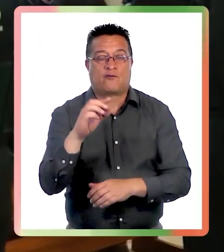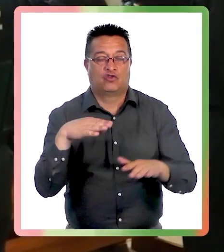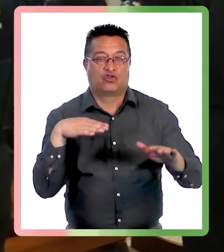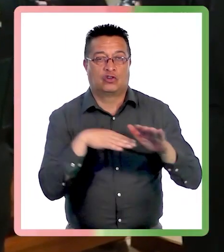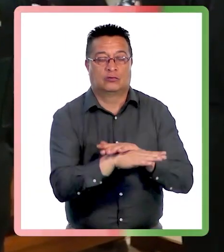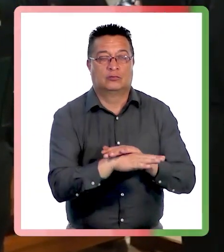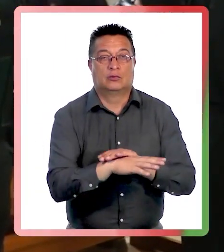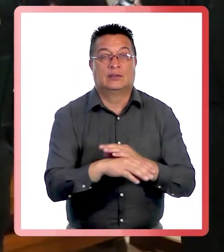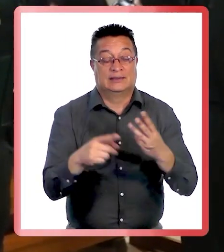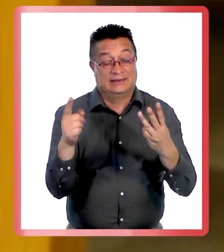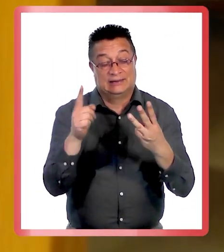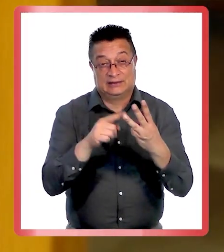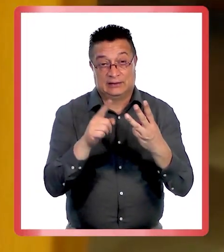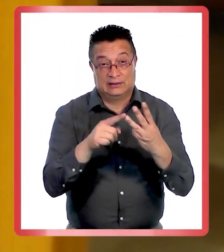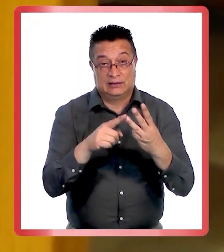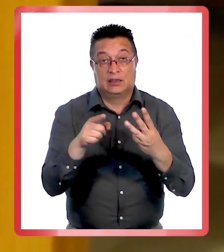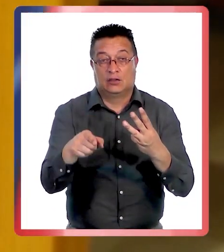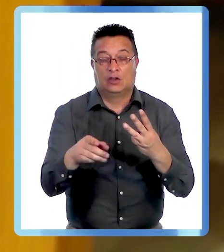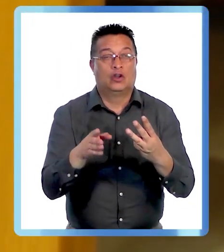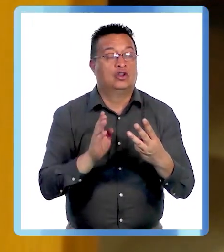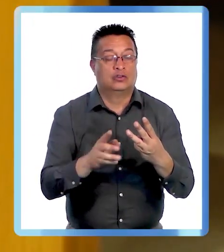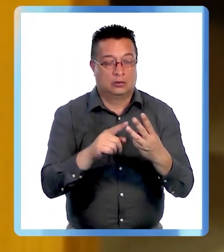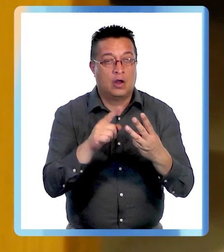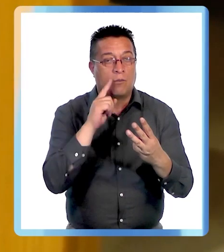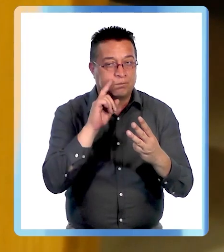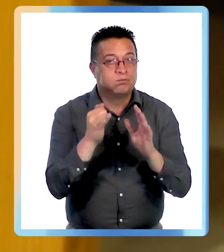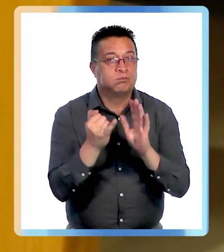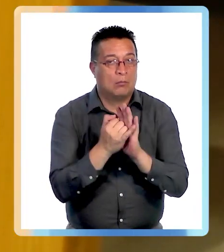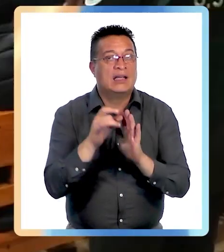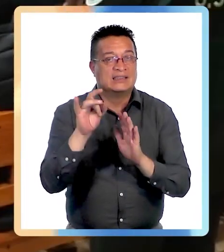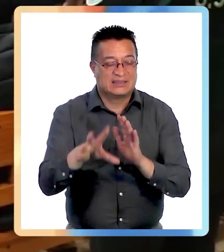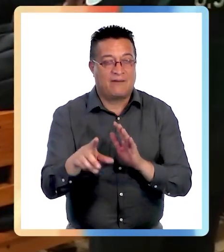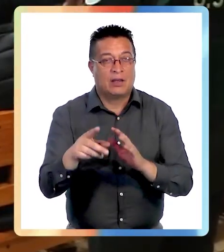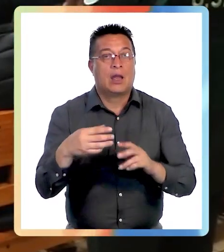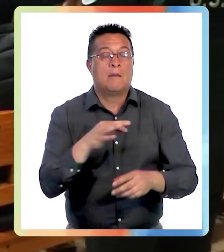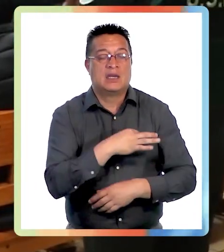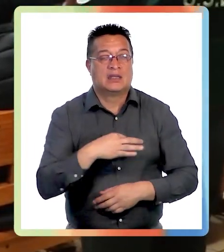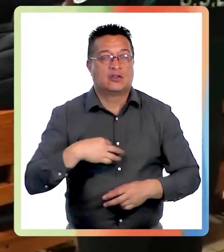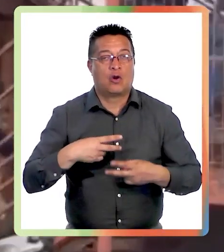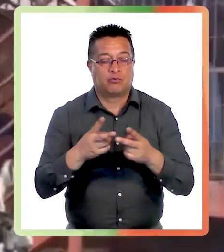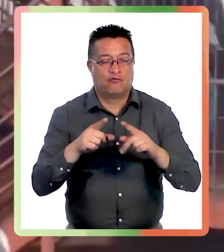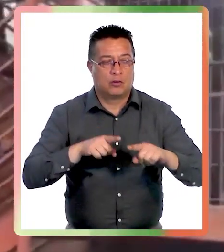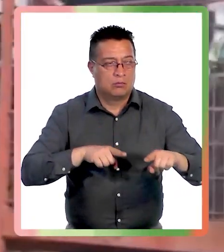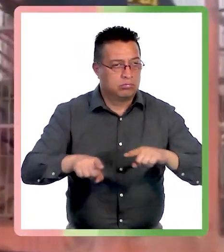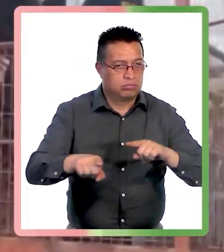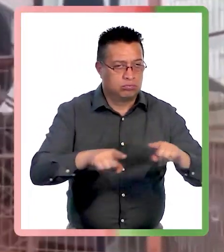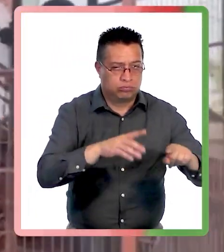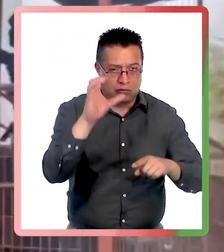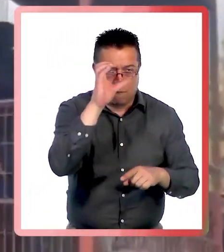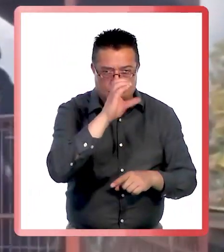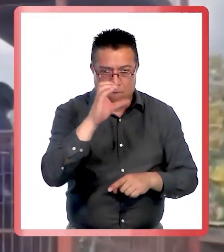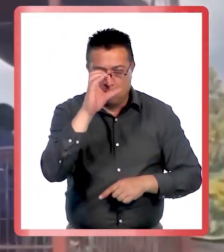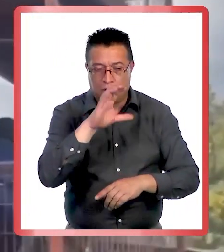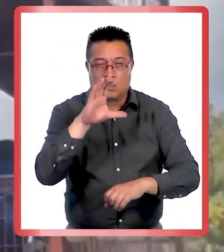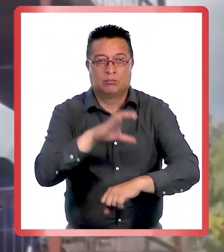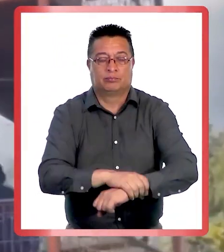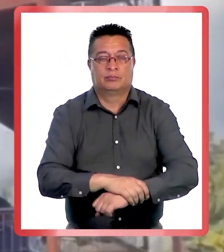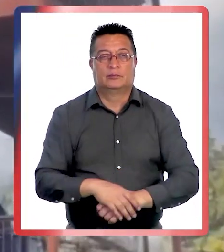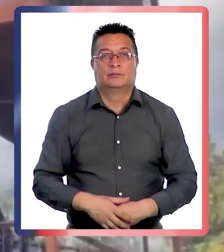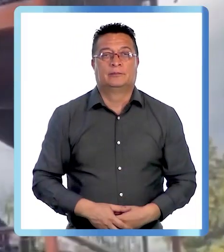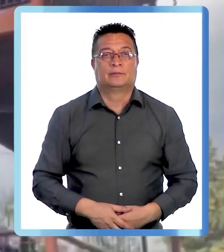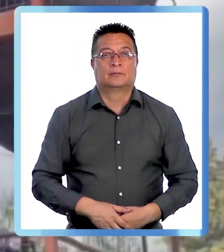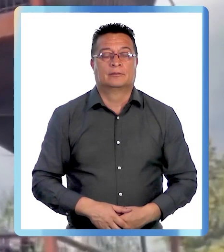preventiva. En tanto, el tercer sujeto se encuentra identificado y el Ministerio Público encabeza las diligencias para dar con su